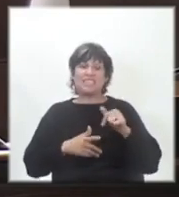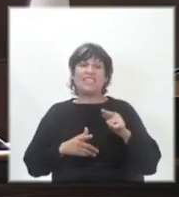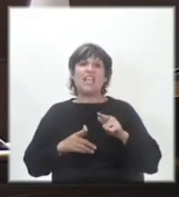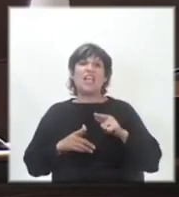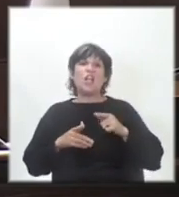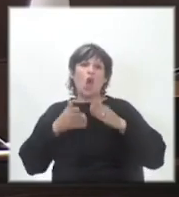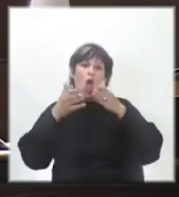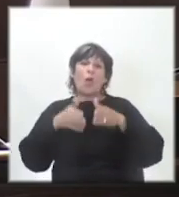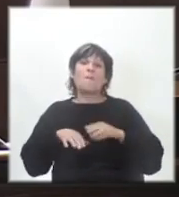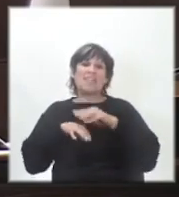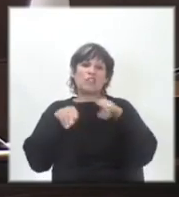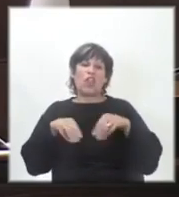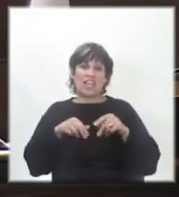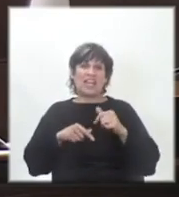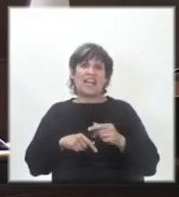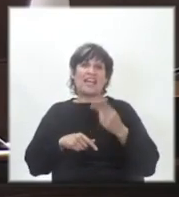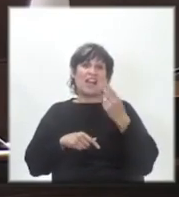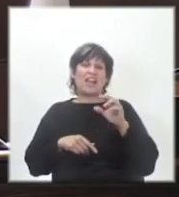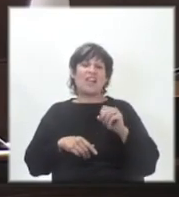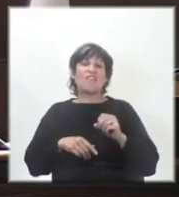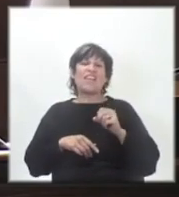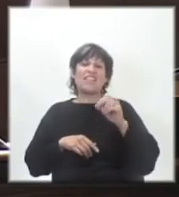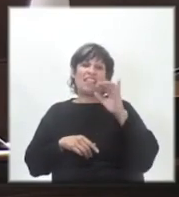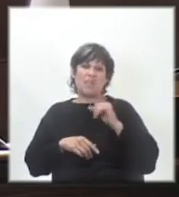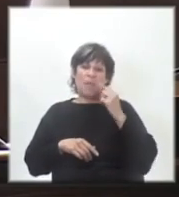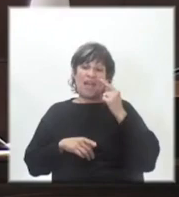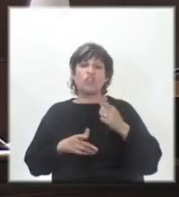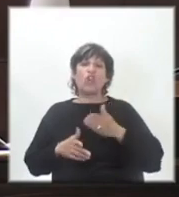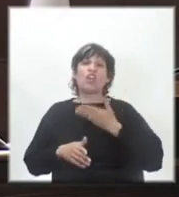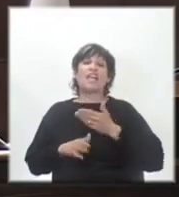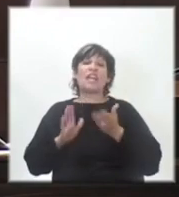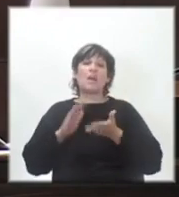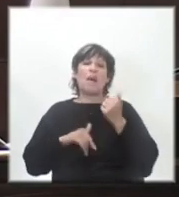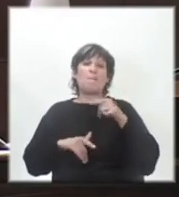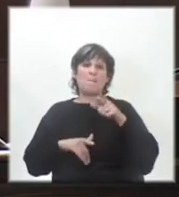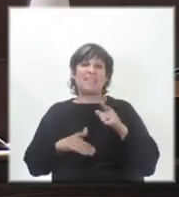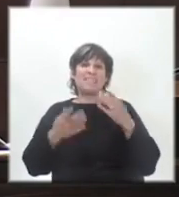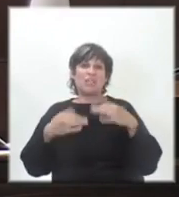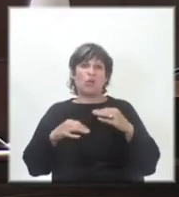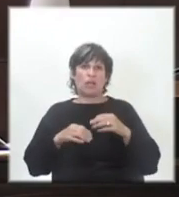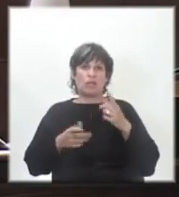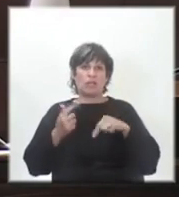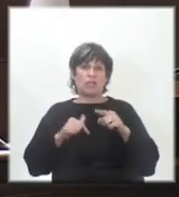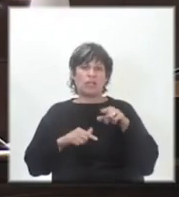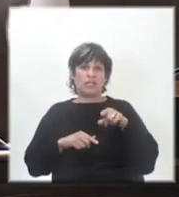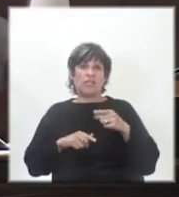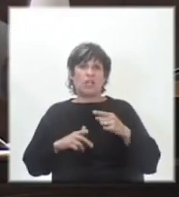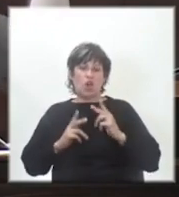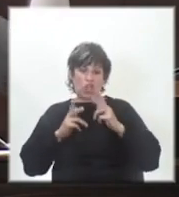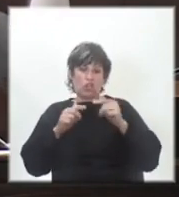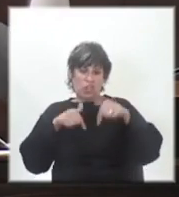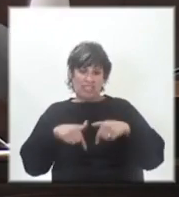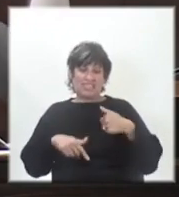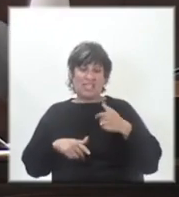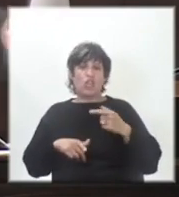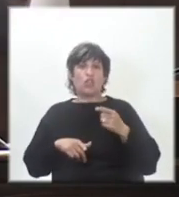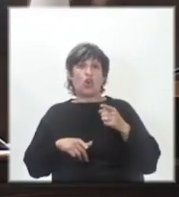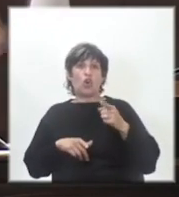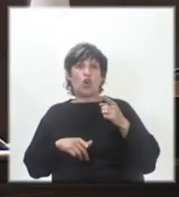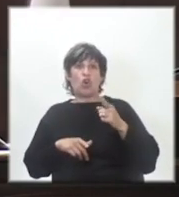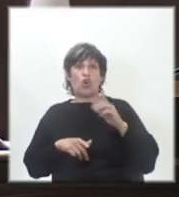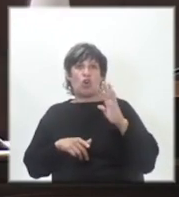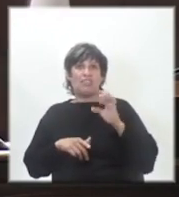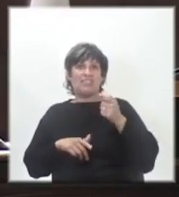Arena, el 20 al 5, reclama mayor seguridad. Fue Santiago González. Lo que yo estoy diciendo Santiago González lo sabe, porque antes que prendan gomas,